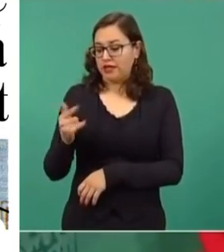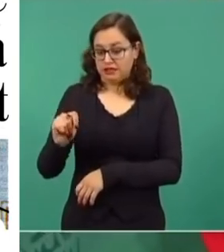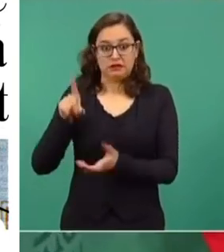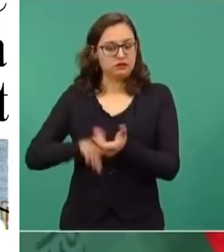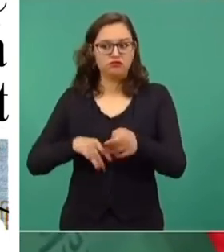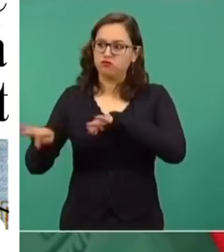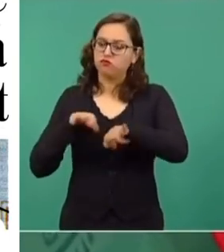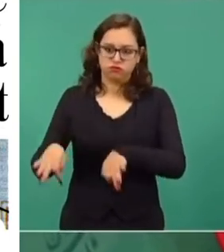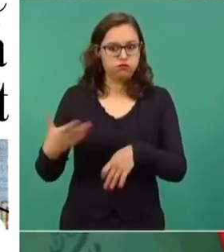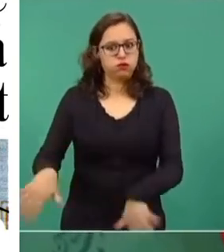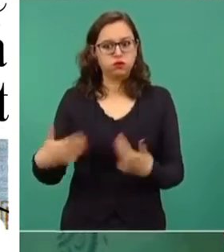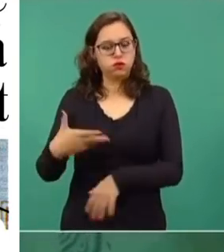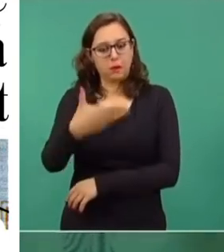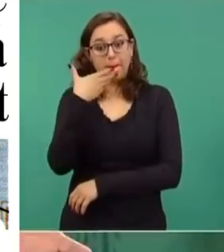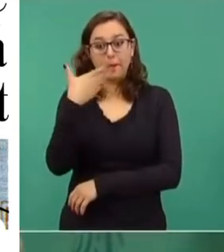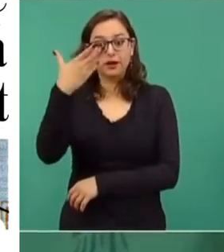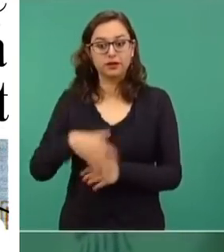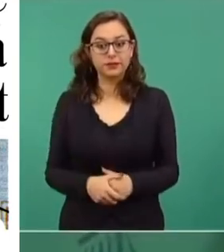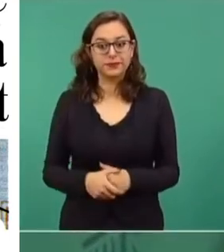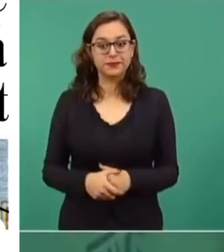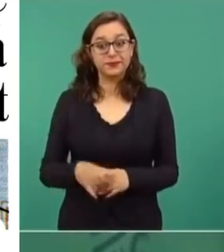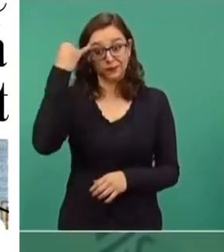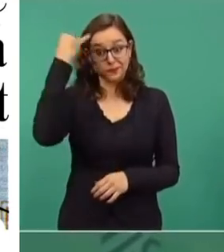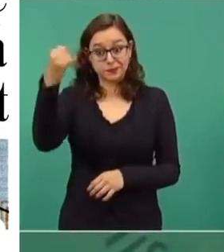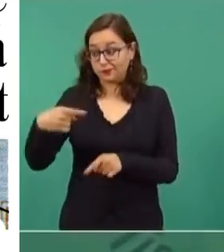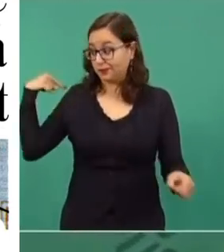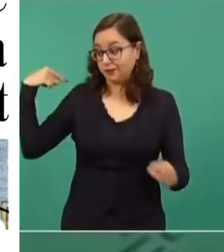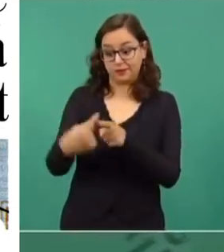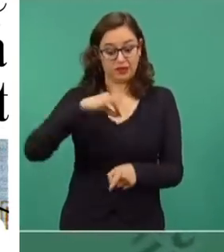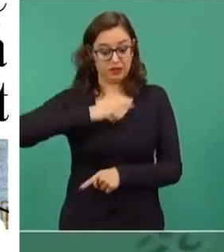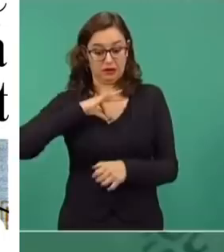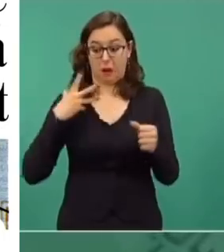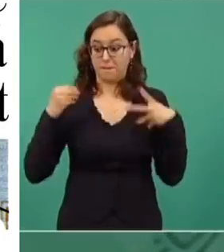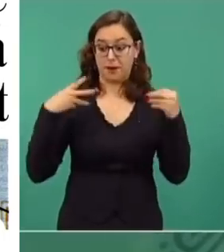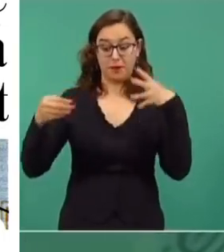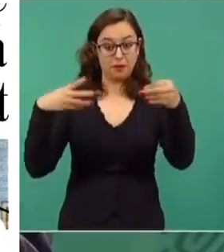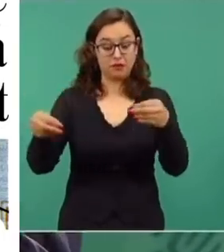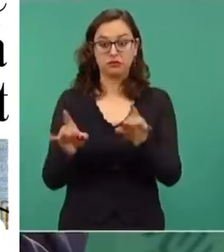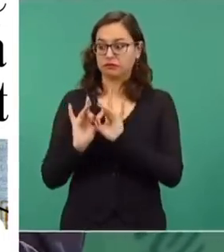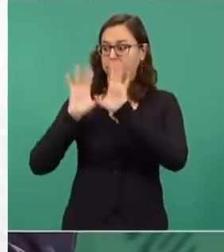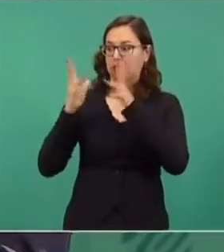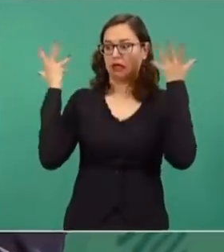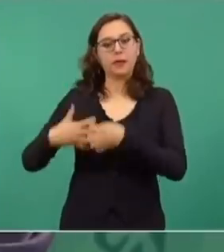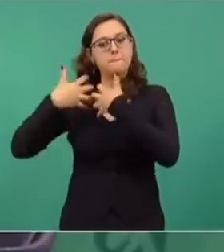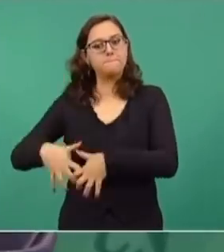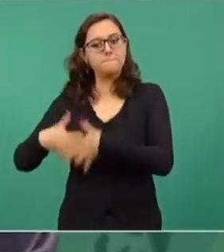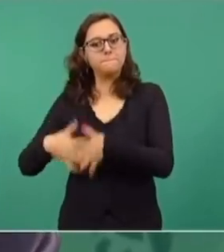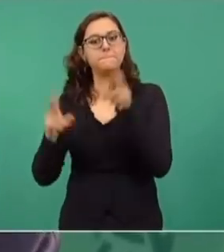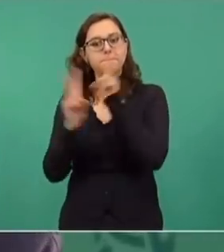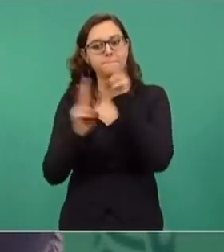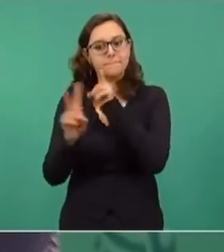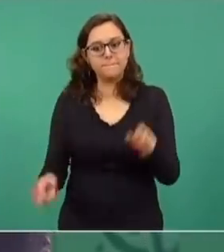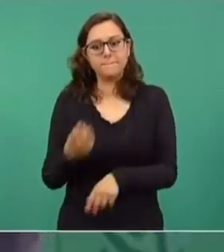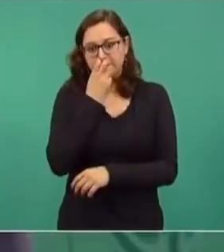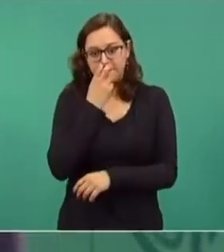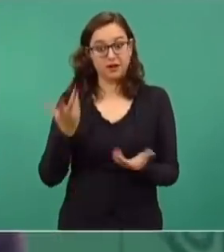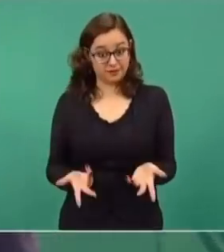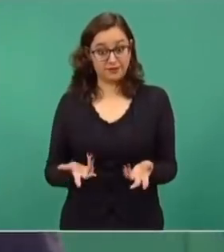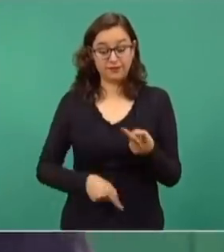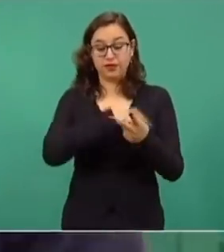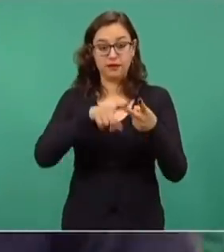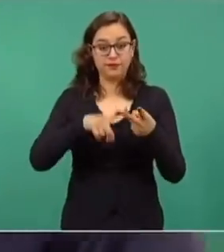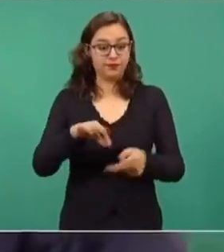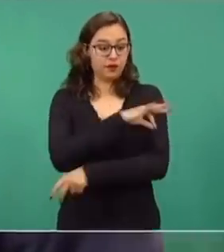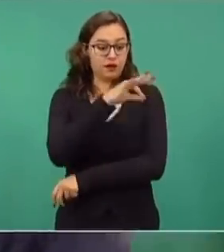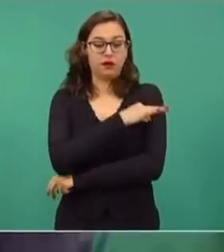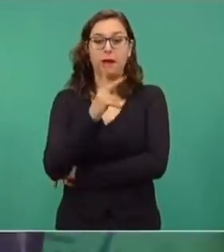extraordinarias. Imagínense producir ventiladores para atender enfermos de COVID o lo que están haciendo con la vacuna